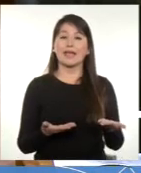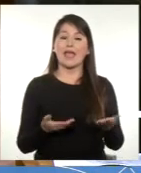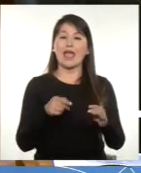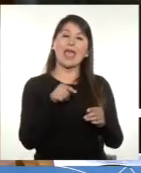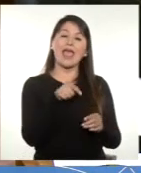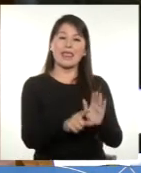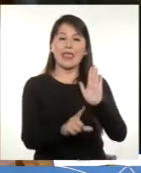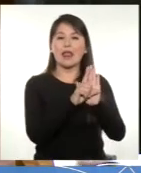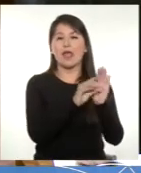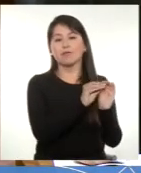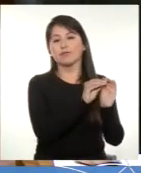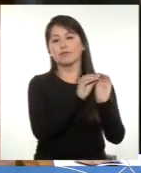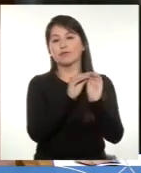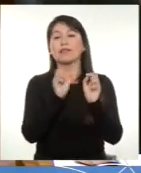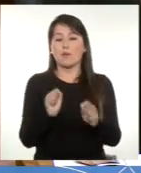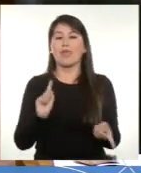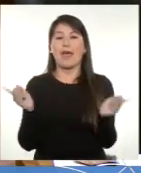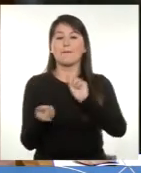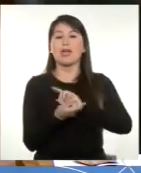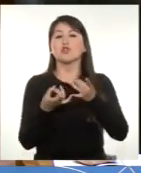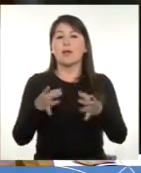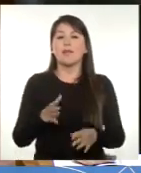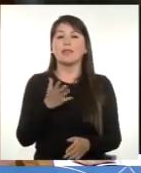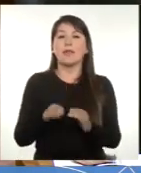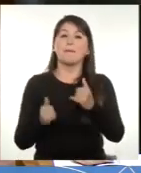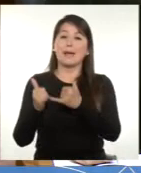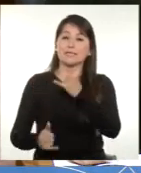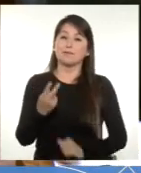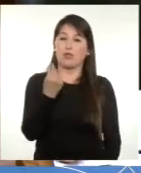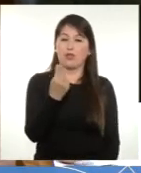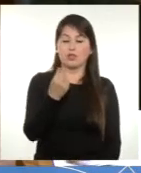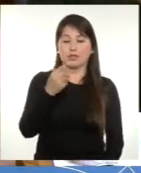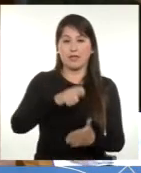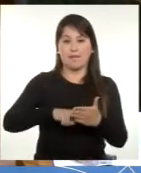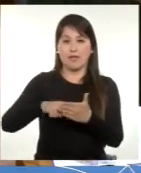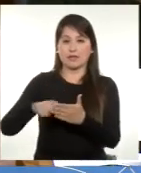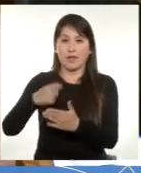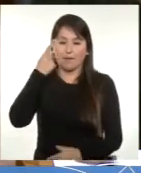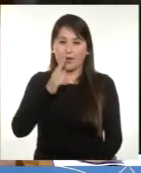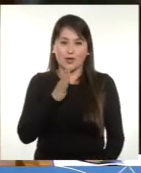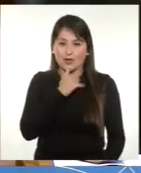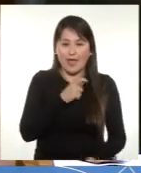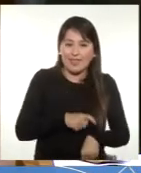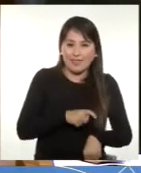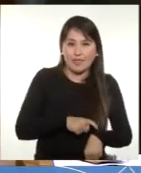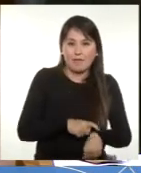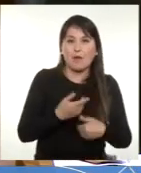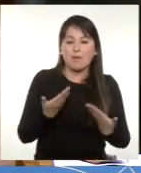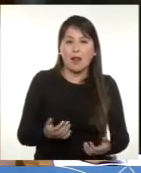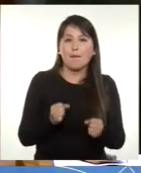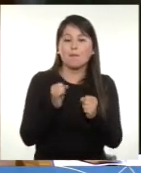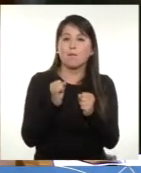como transitorio por solo 12 meses, pero creo que no existe espacio para seguir generando ventanas de